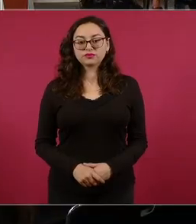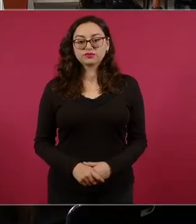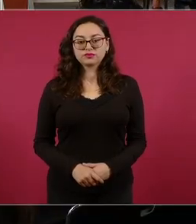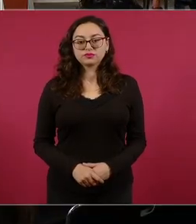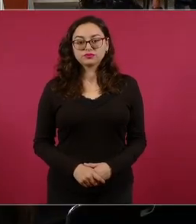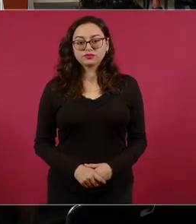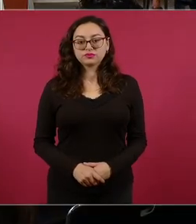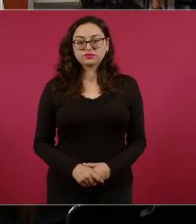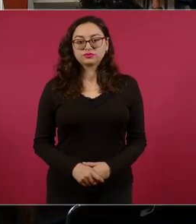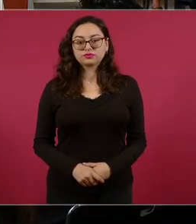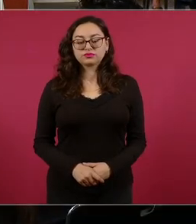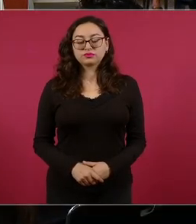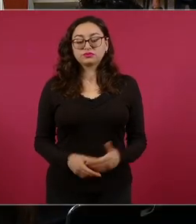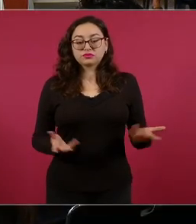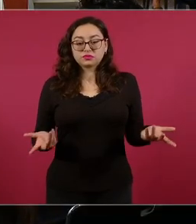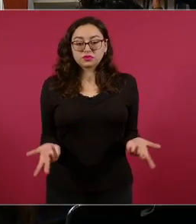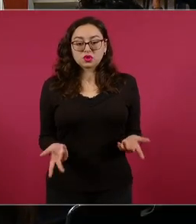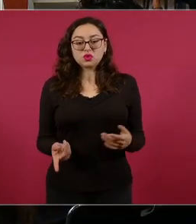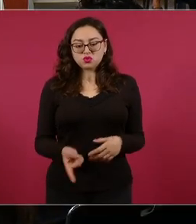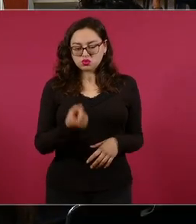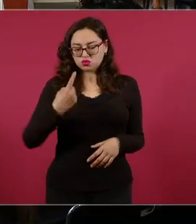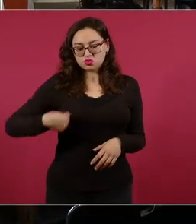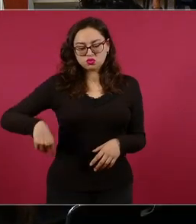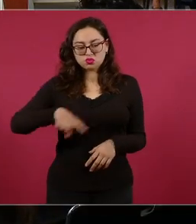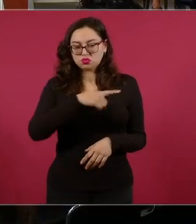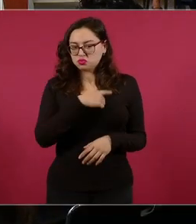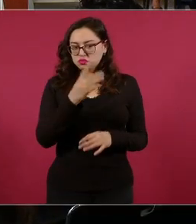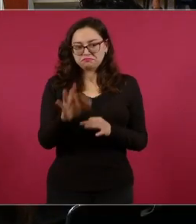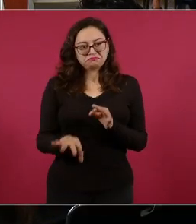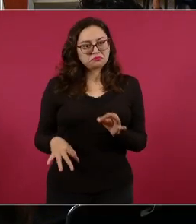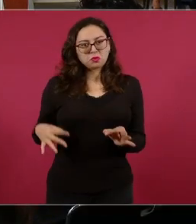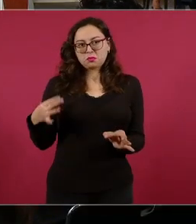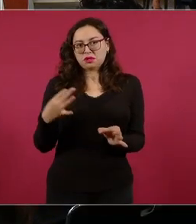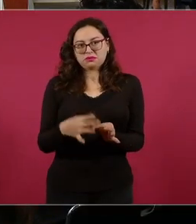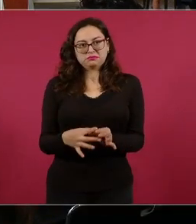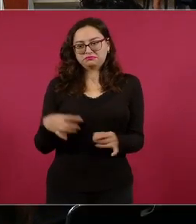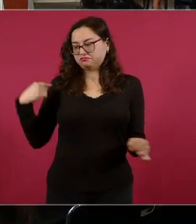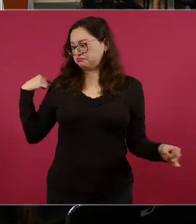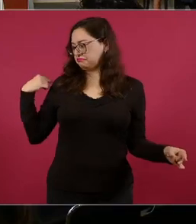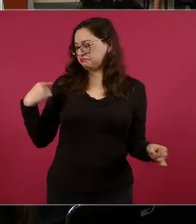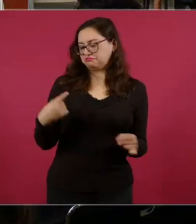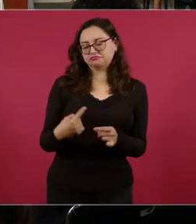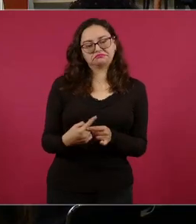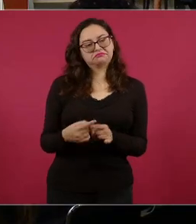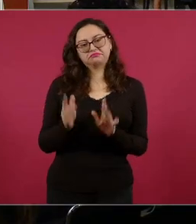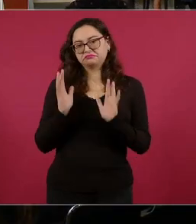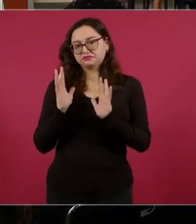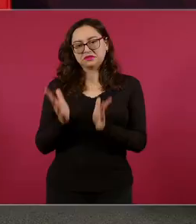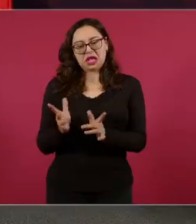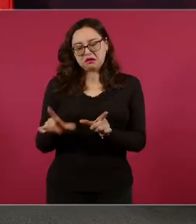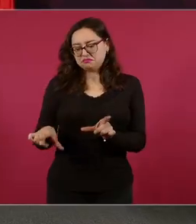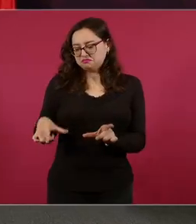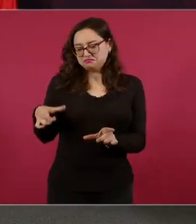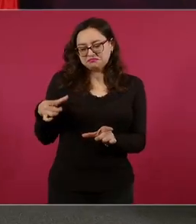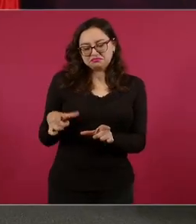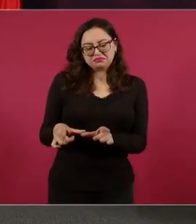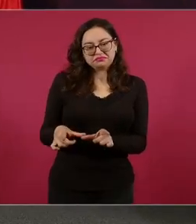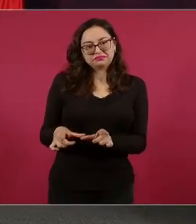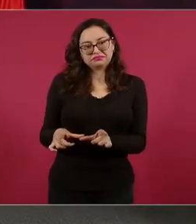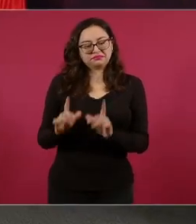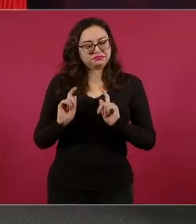Rogelio va a continuar. En mi caso ya avanzamos